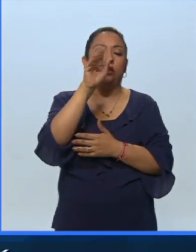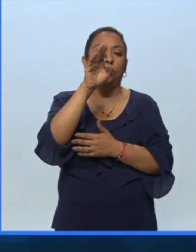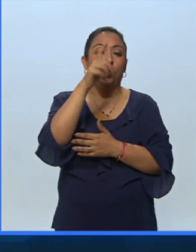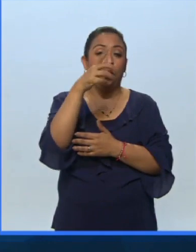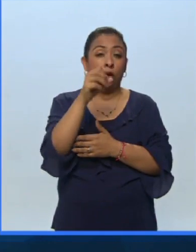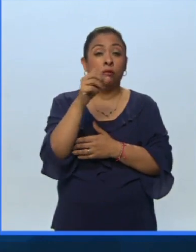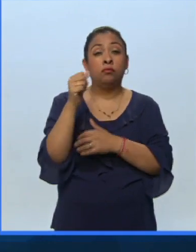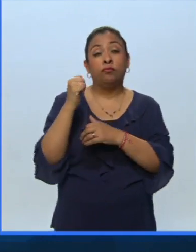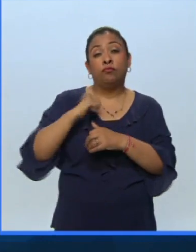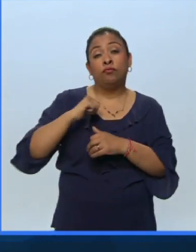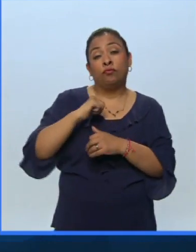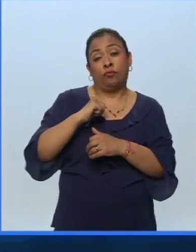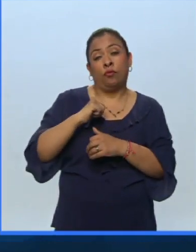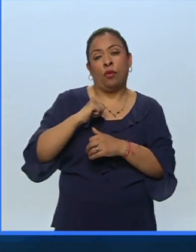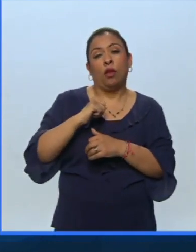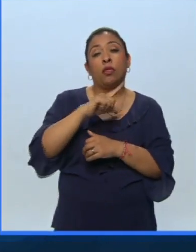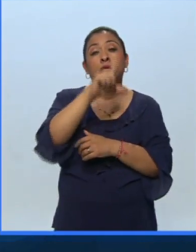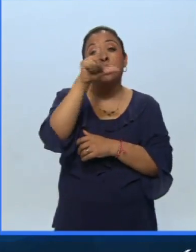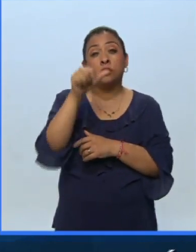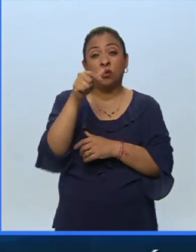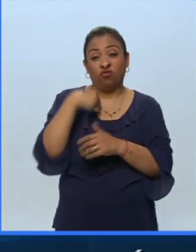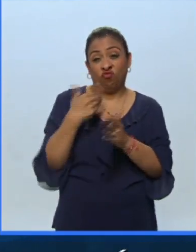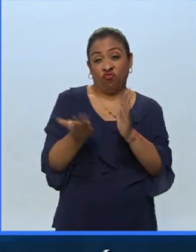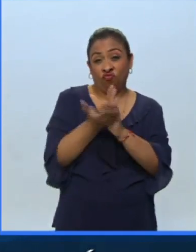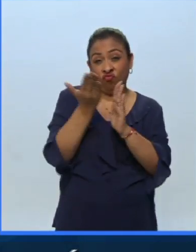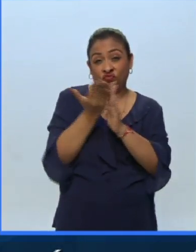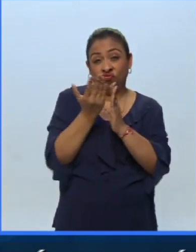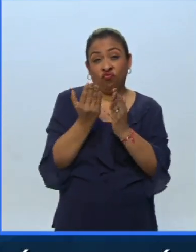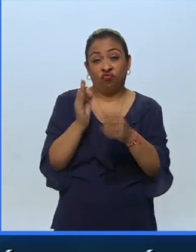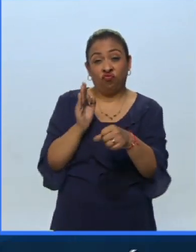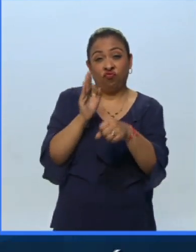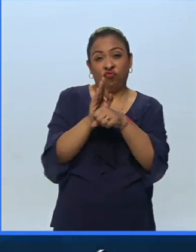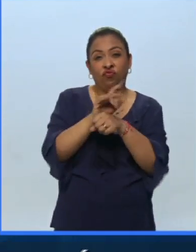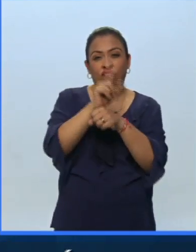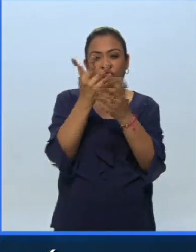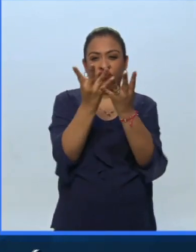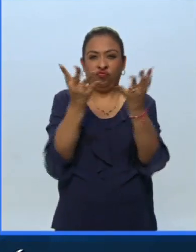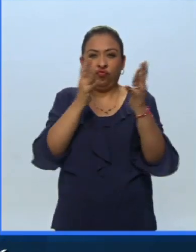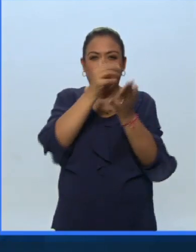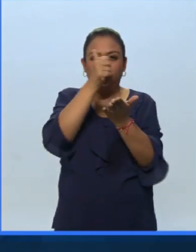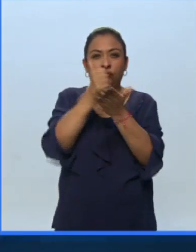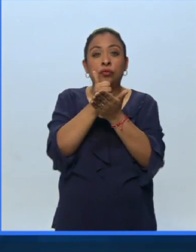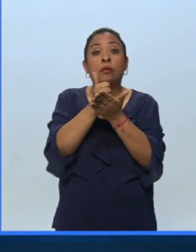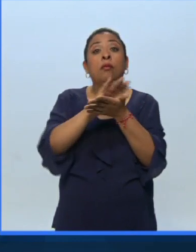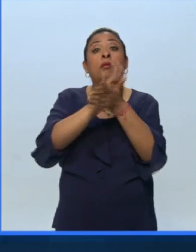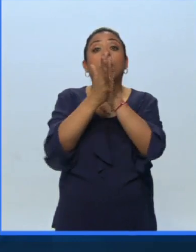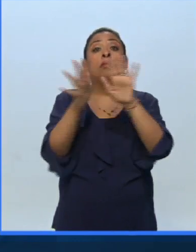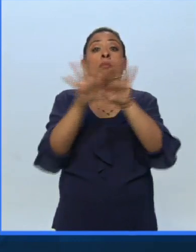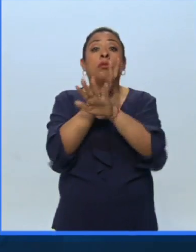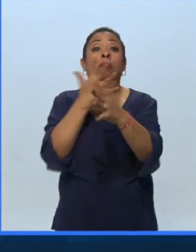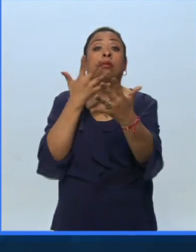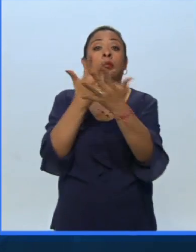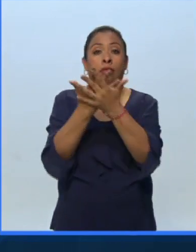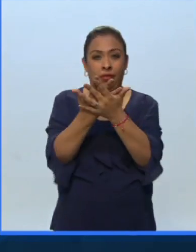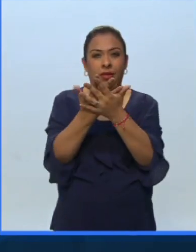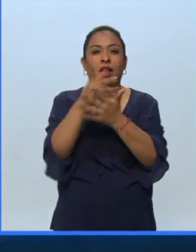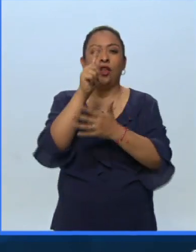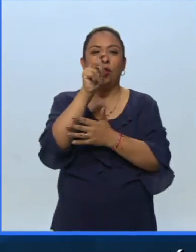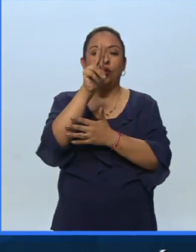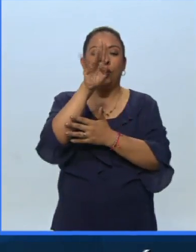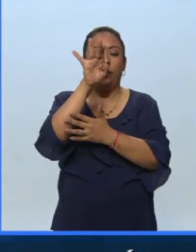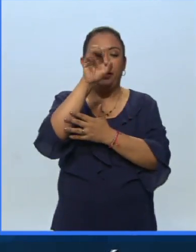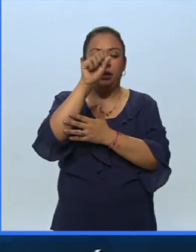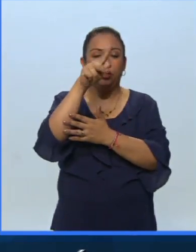más de un siglo después esa fortaleza que luego fue guarnición de la ciudad y cárcel se transformó en la prisión de Trubetskoy